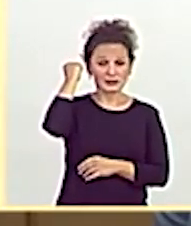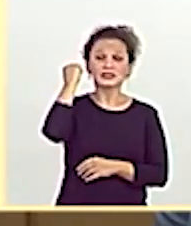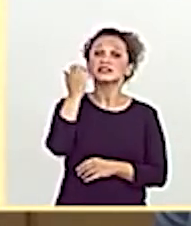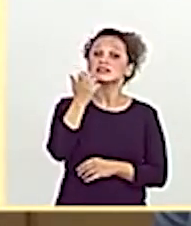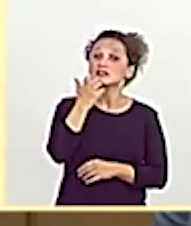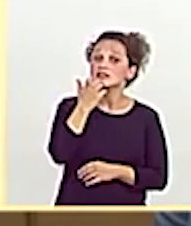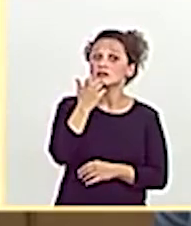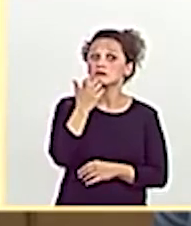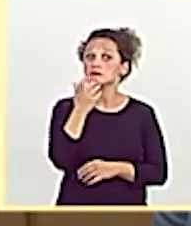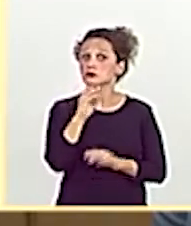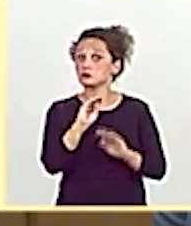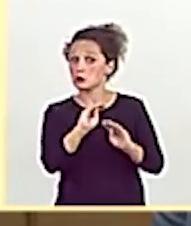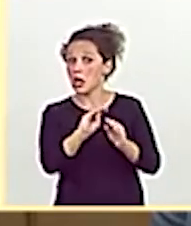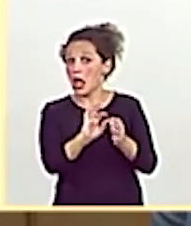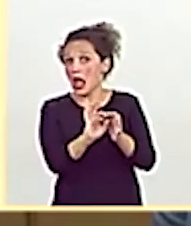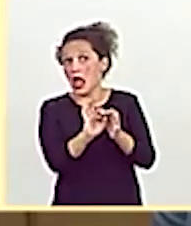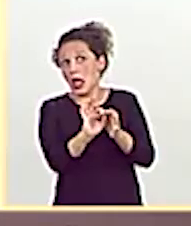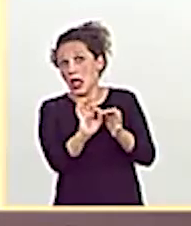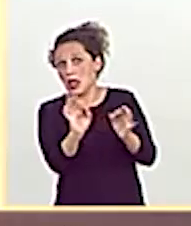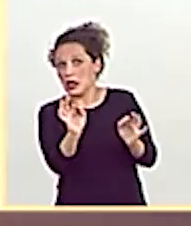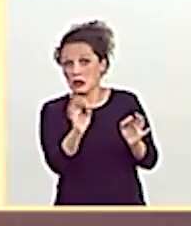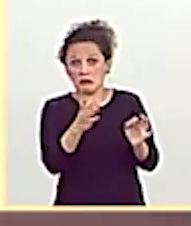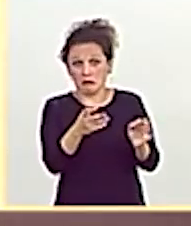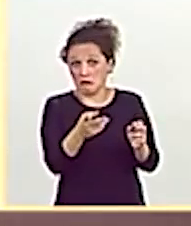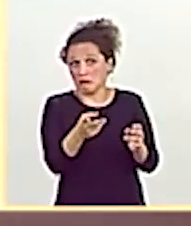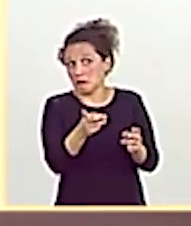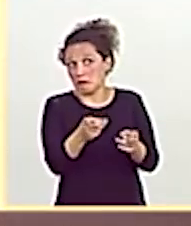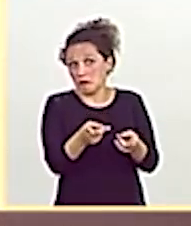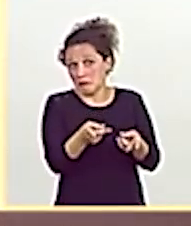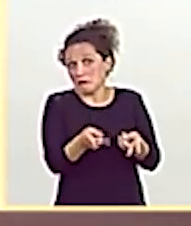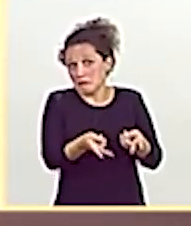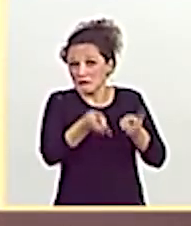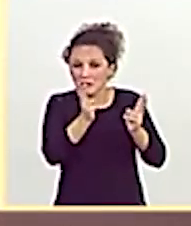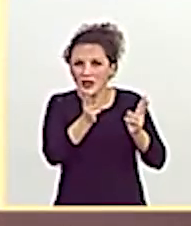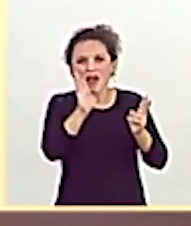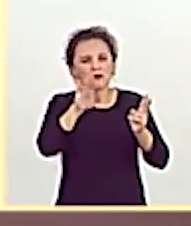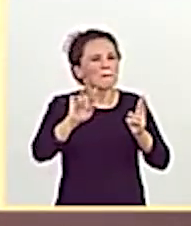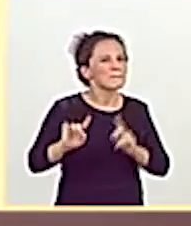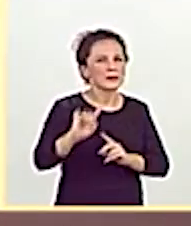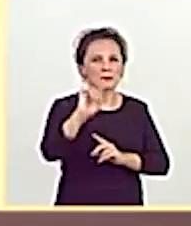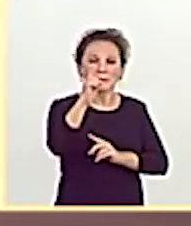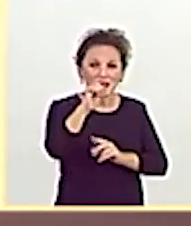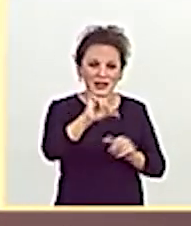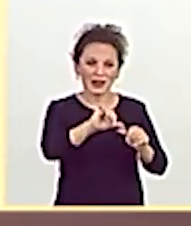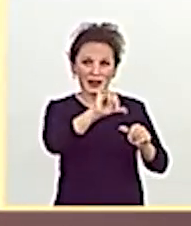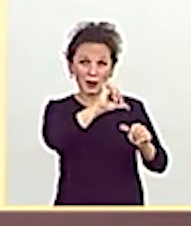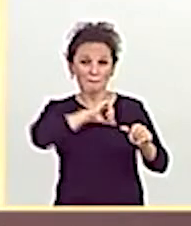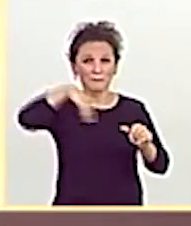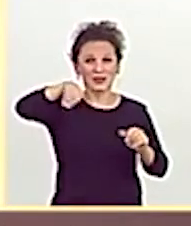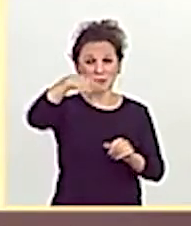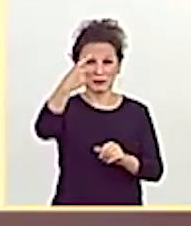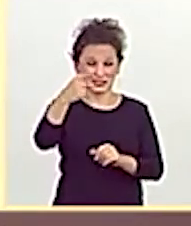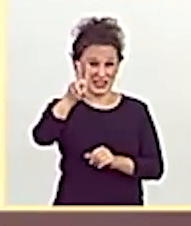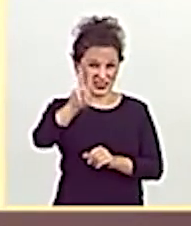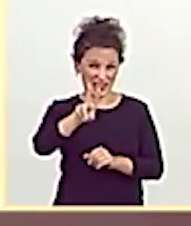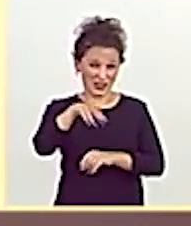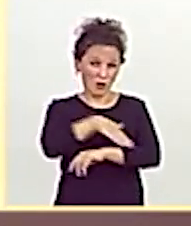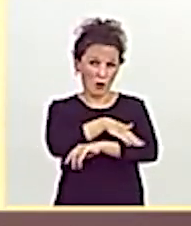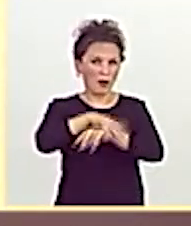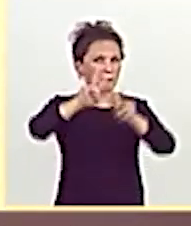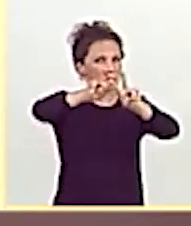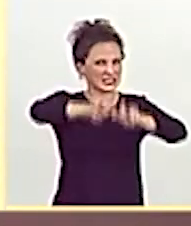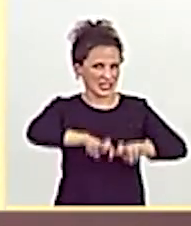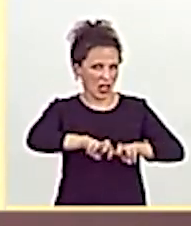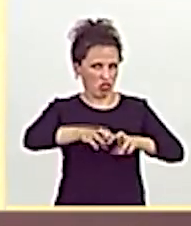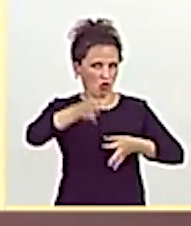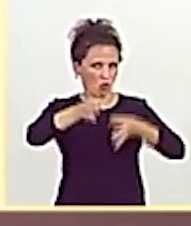amiguetes no lo impiden, en el primer vicepresidente del Gobierno de España, que va a ser investigado por el Tribunal Supremo. Gracias, señoría. Gracias,